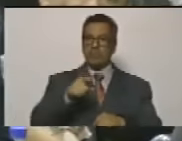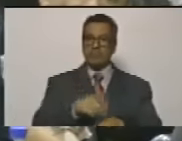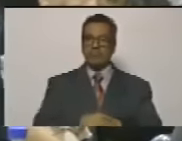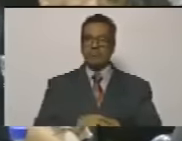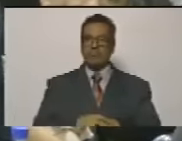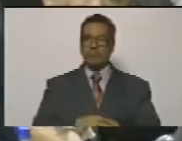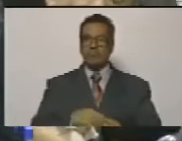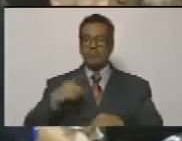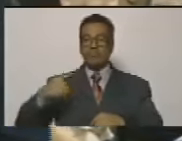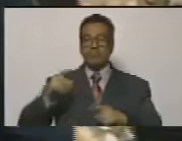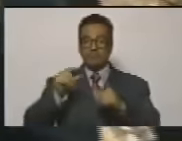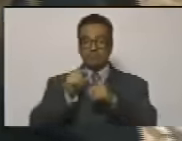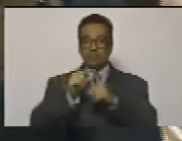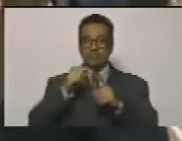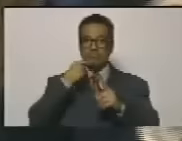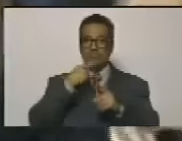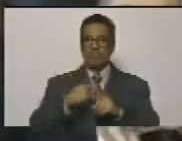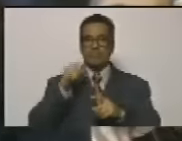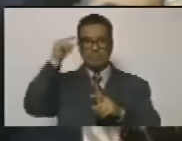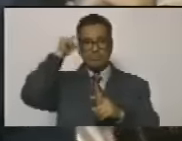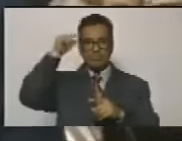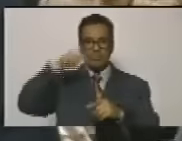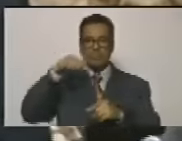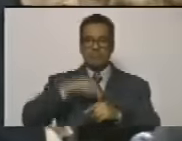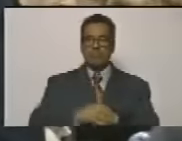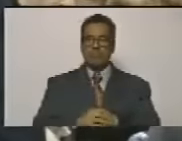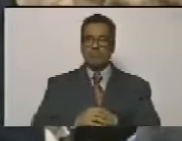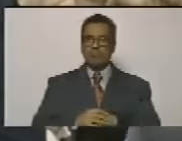derecho de palabra el día de hoy.